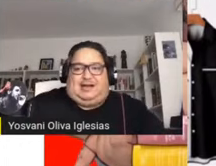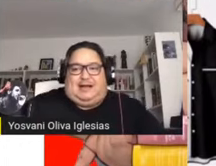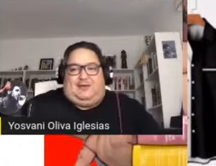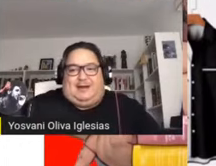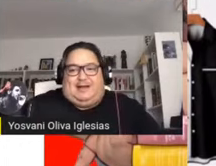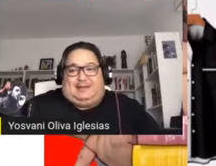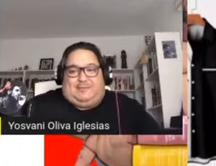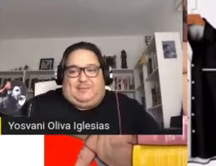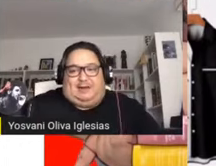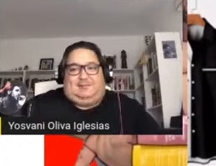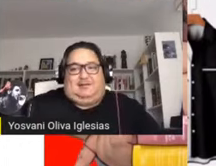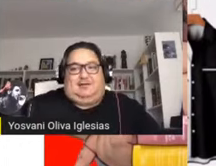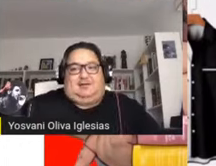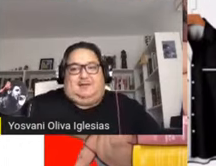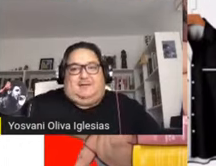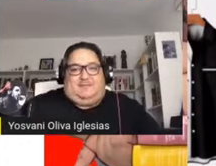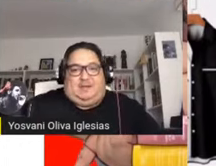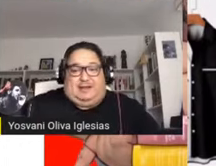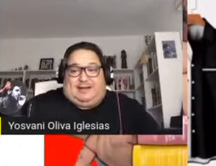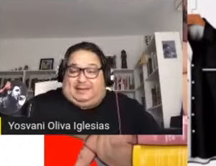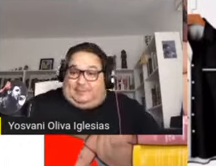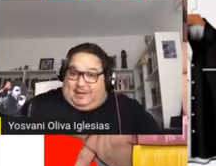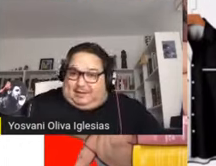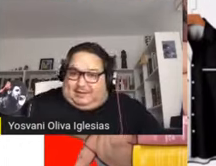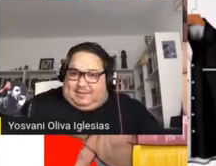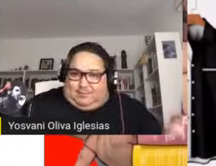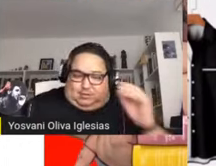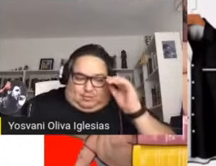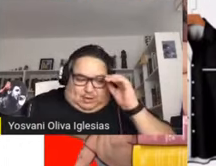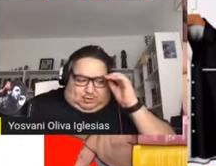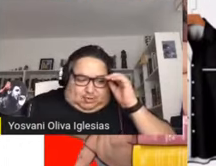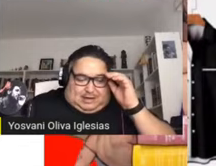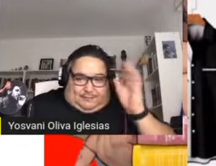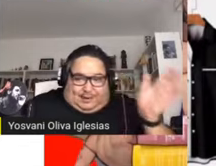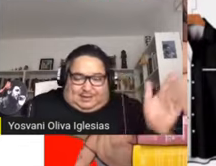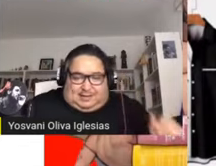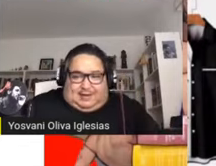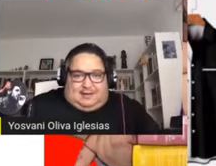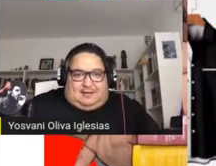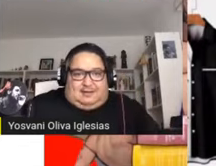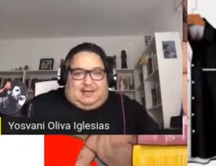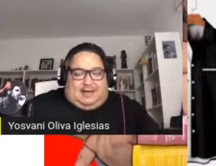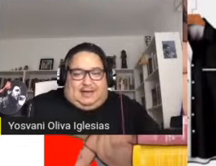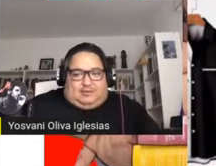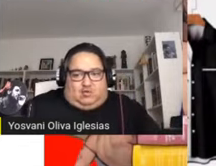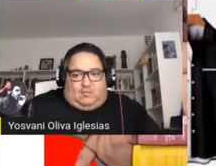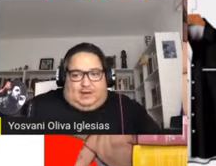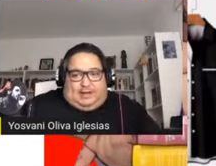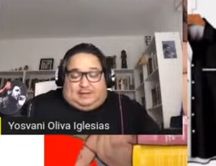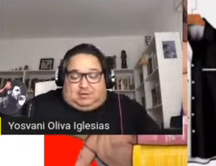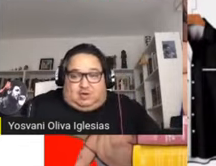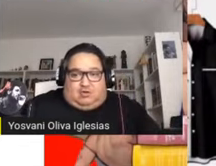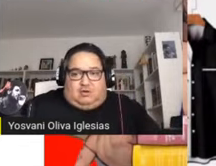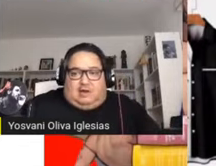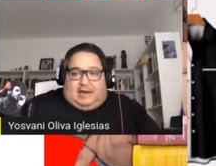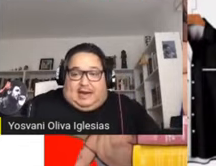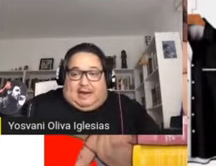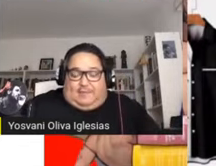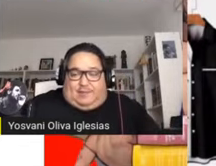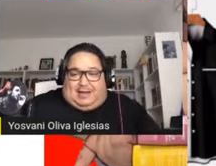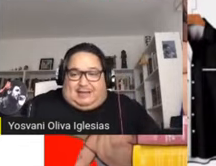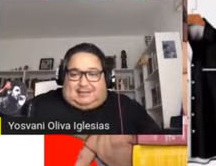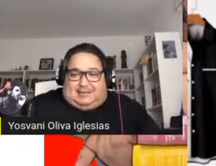naciones caribeñas también que también tienen, por supuesto, gran parte de su migración